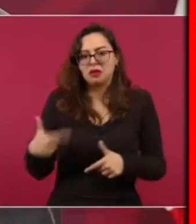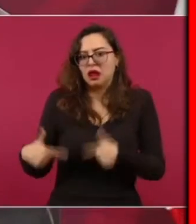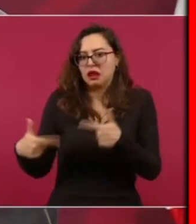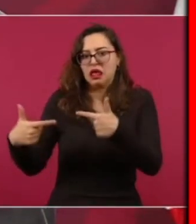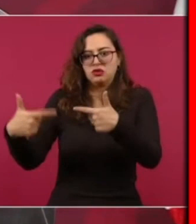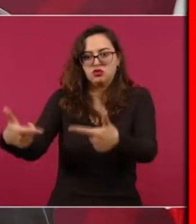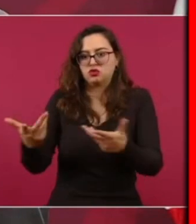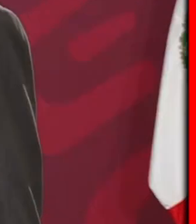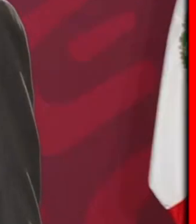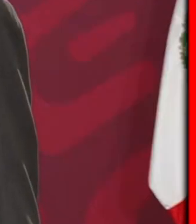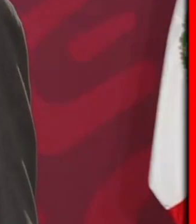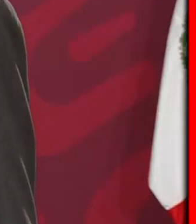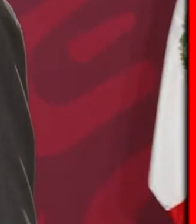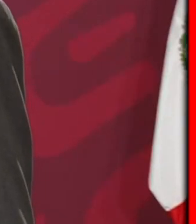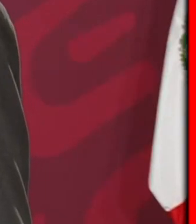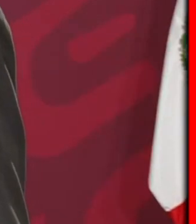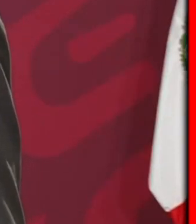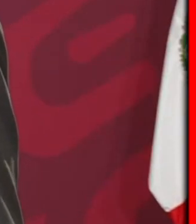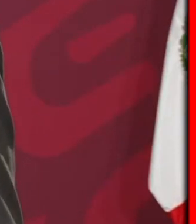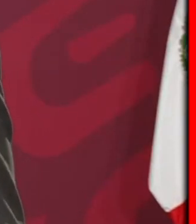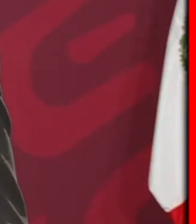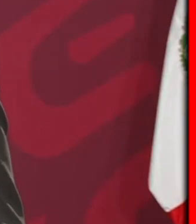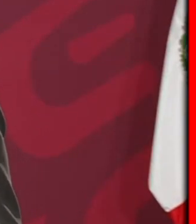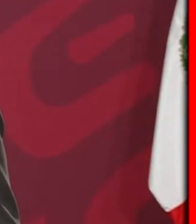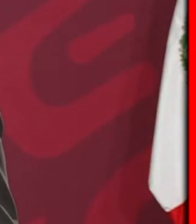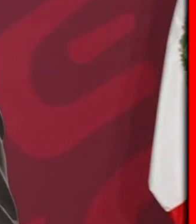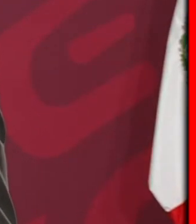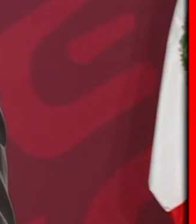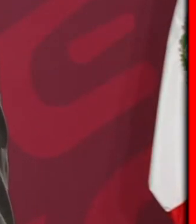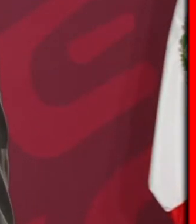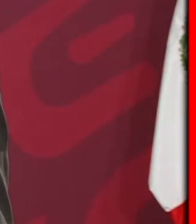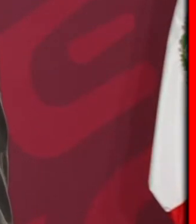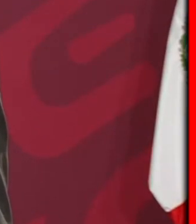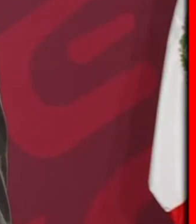Integrantes De la ciudadanía